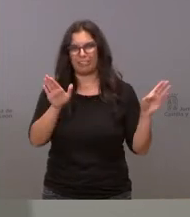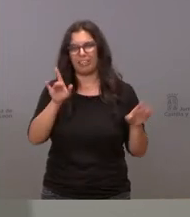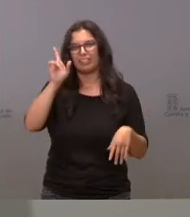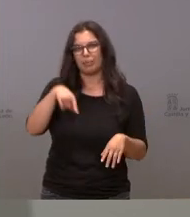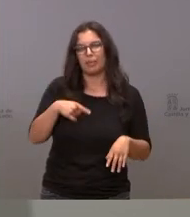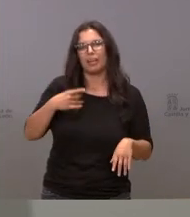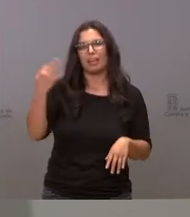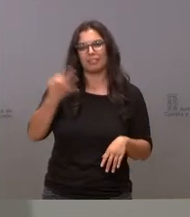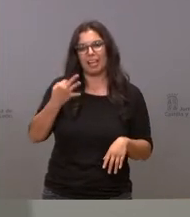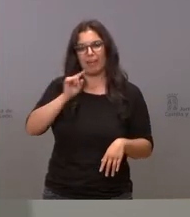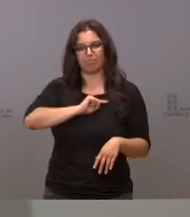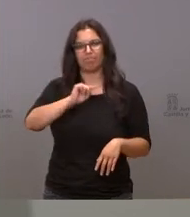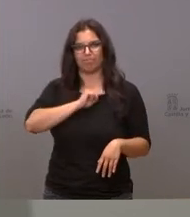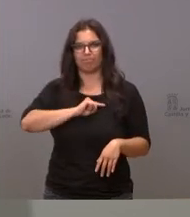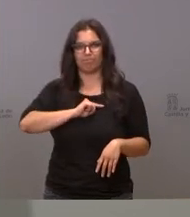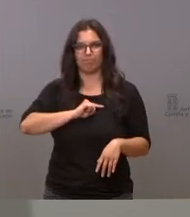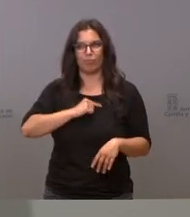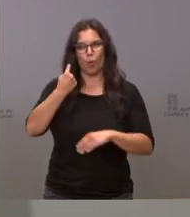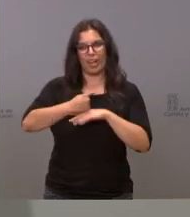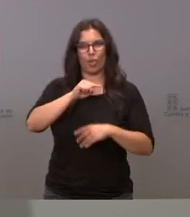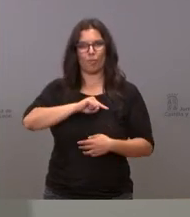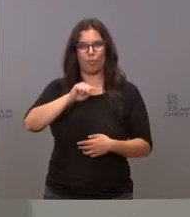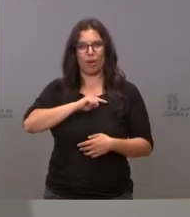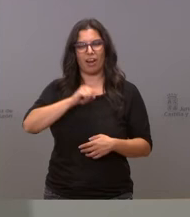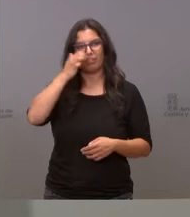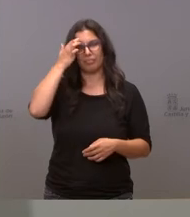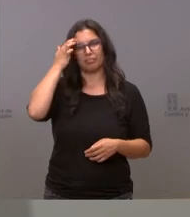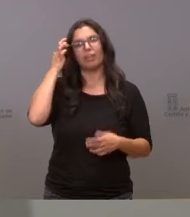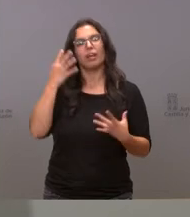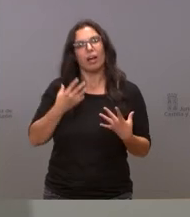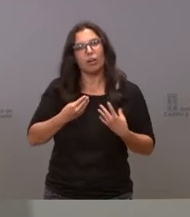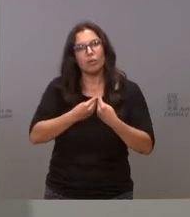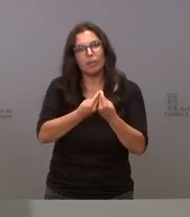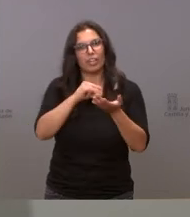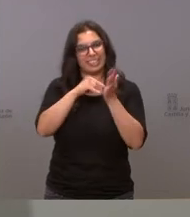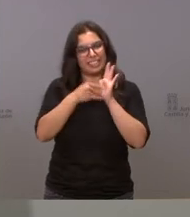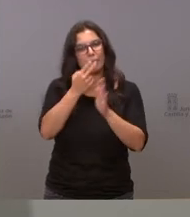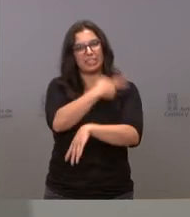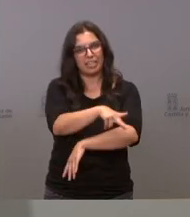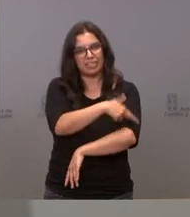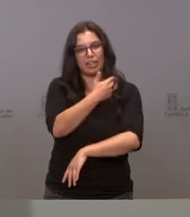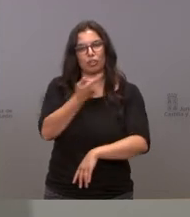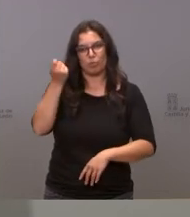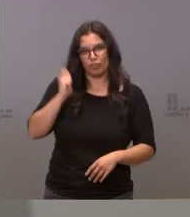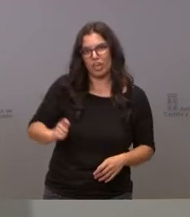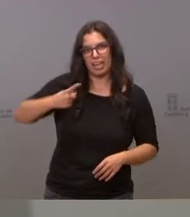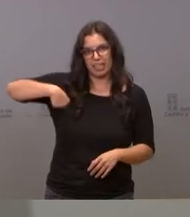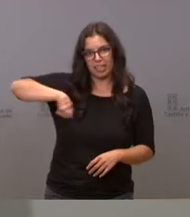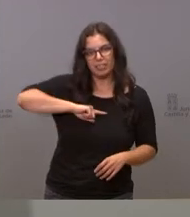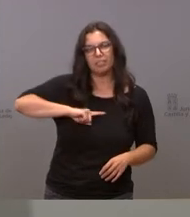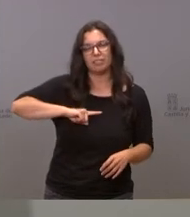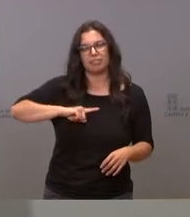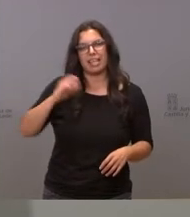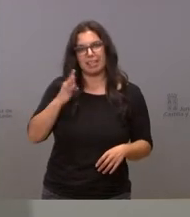la obligación moral también de la administración y del sistema sanitario de quienes trabajamos en el sistema